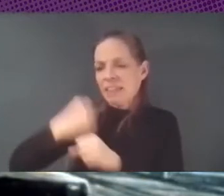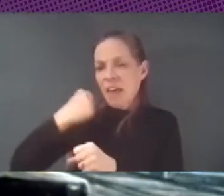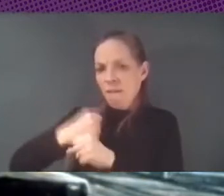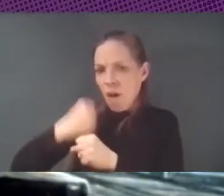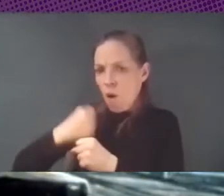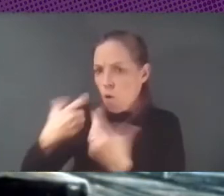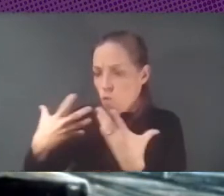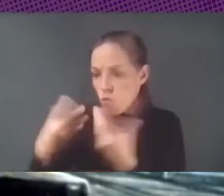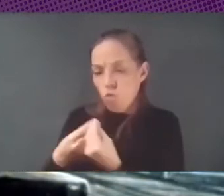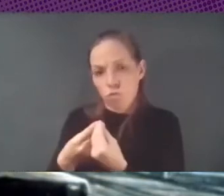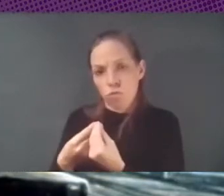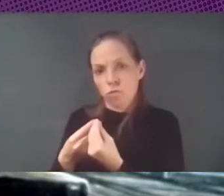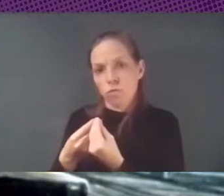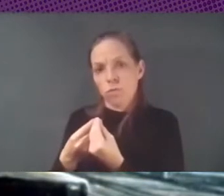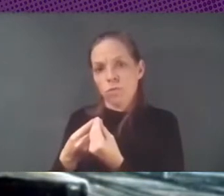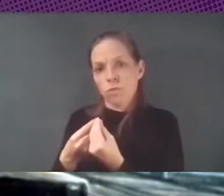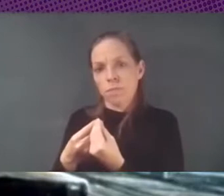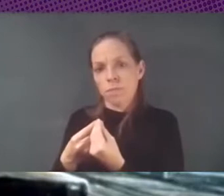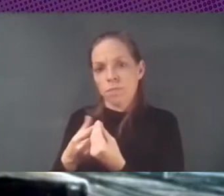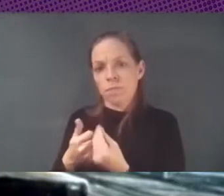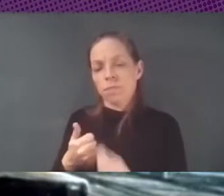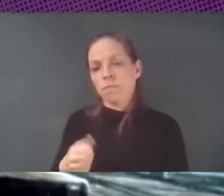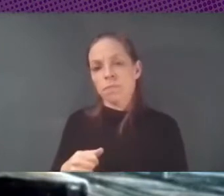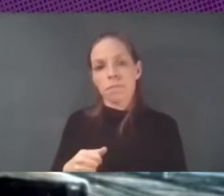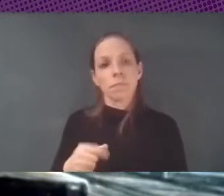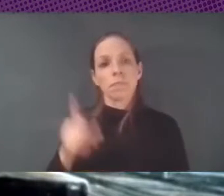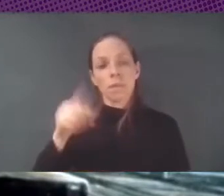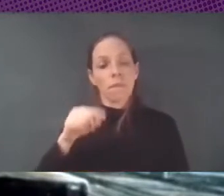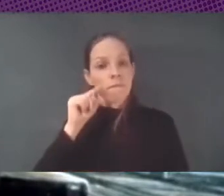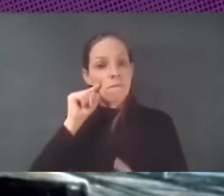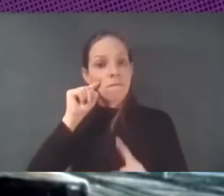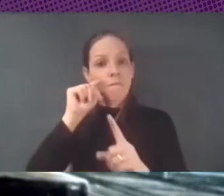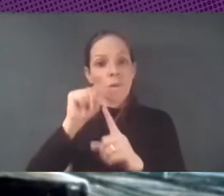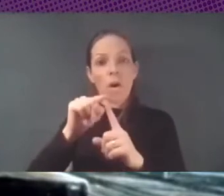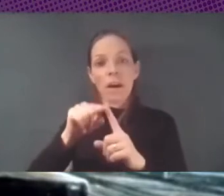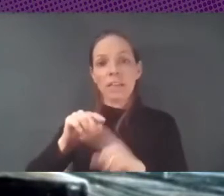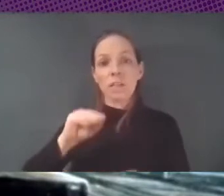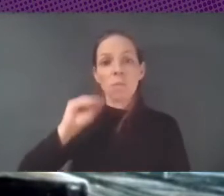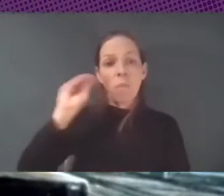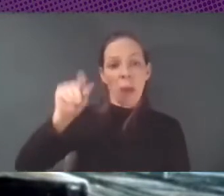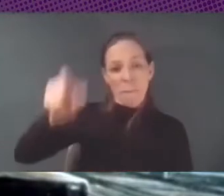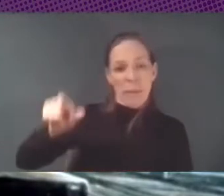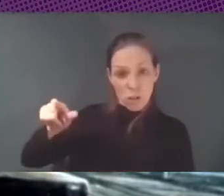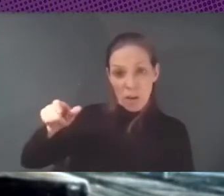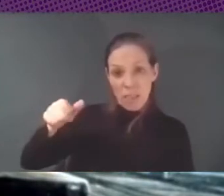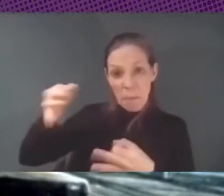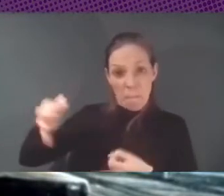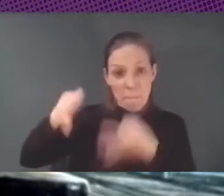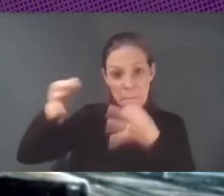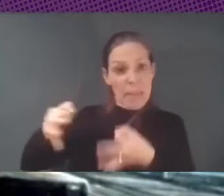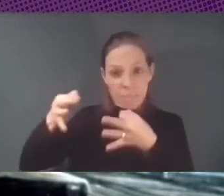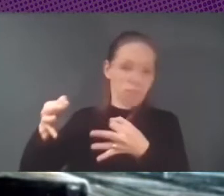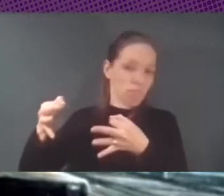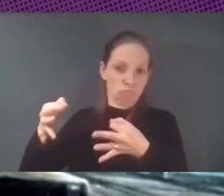no buscando llamar y no buscando amplificar las mismas voces de siempre porque si no al final acabamos haciendo